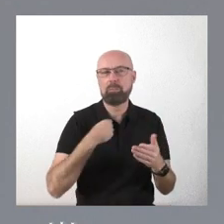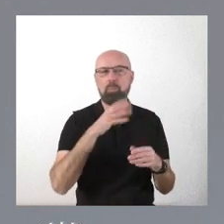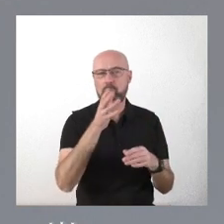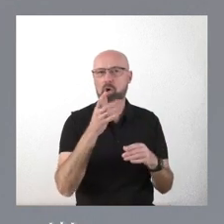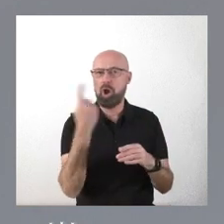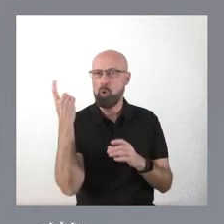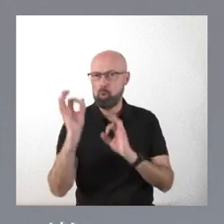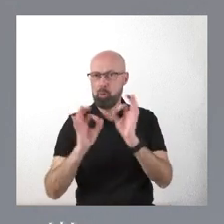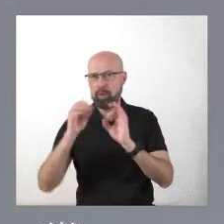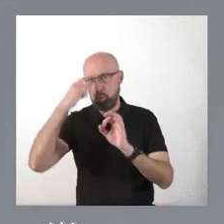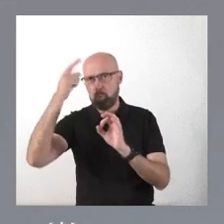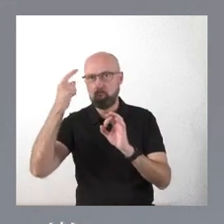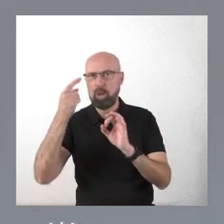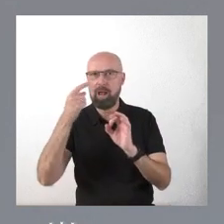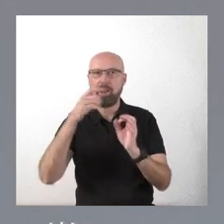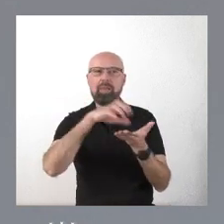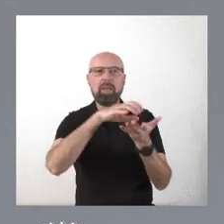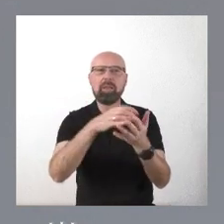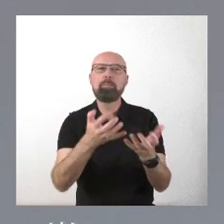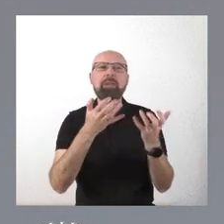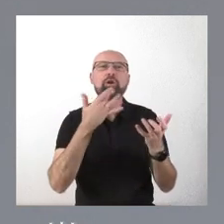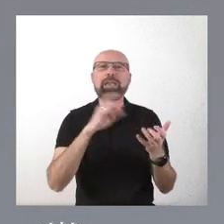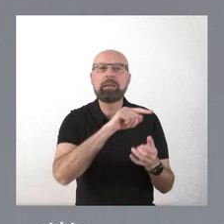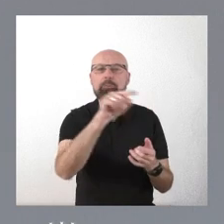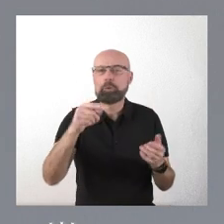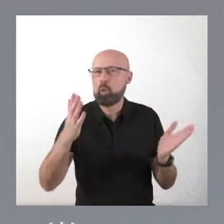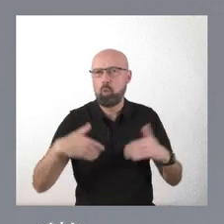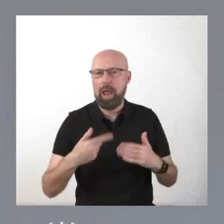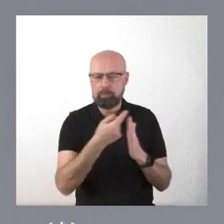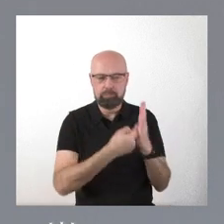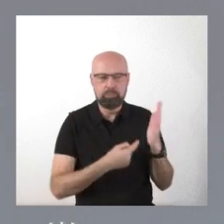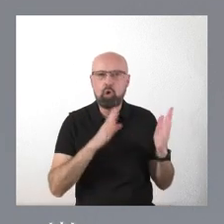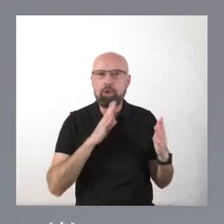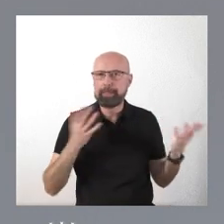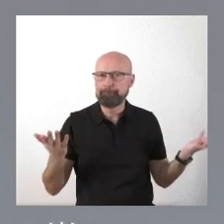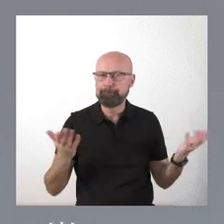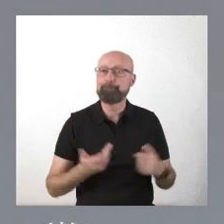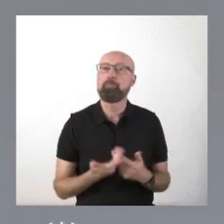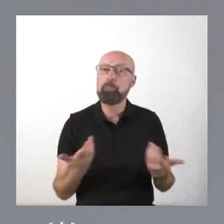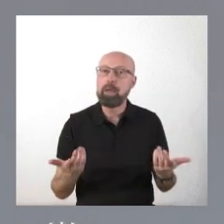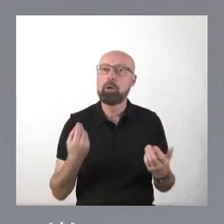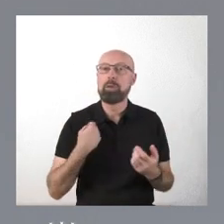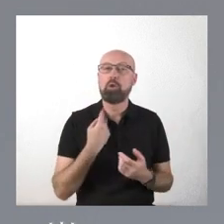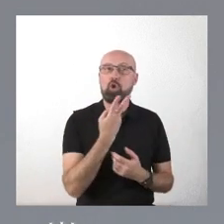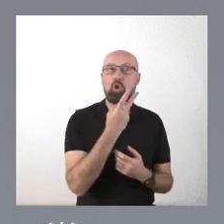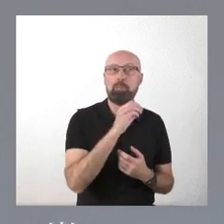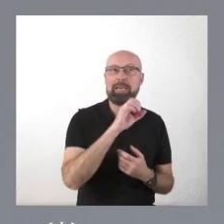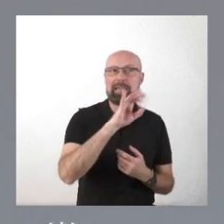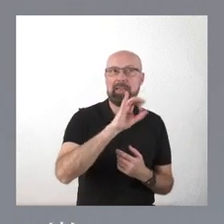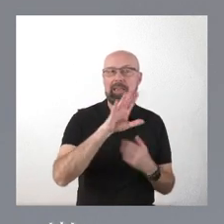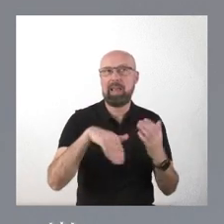1% cultural. Pero la proyección de las licitaciones entre 2015 y 2019